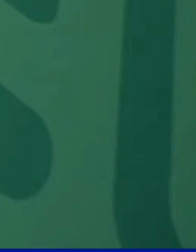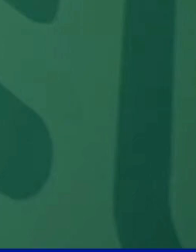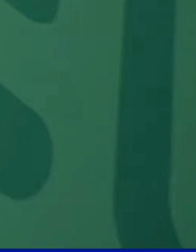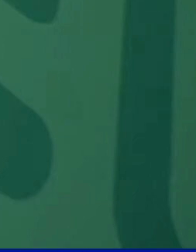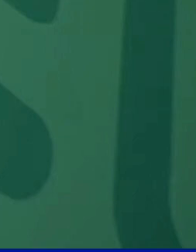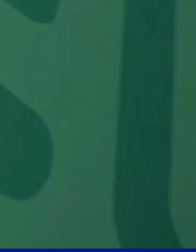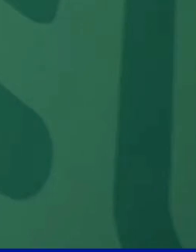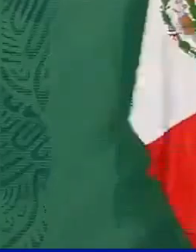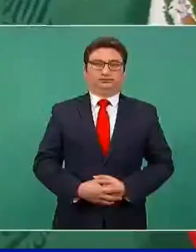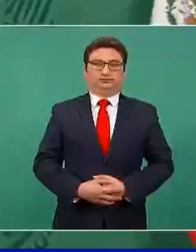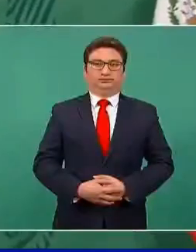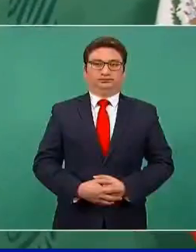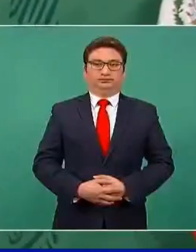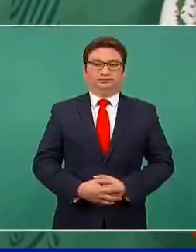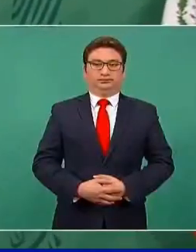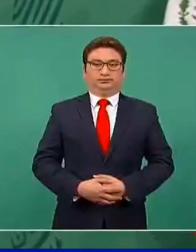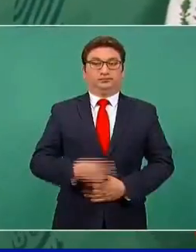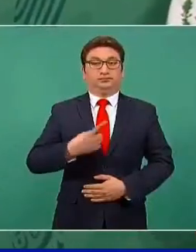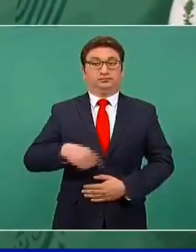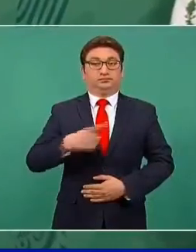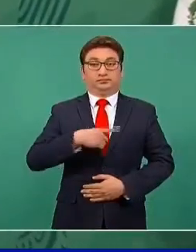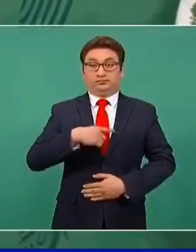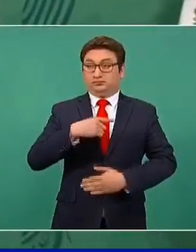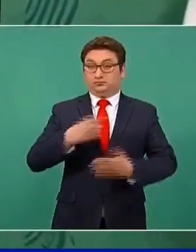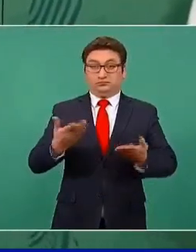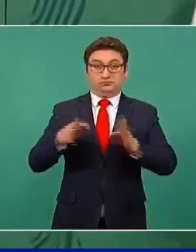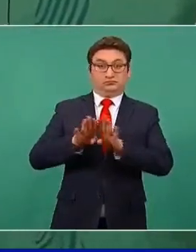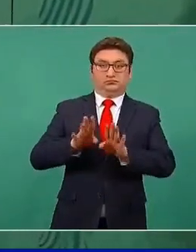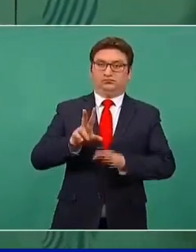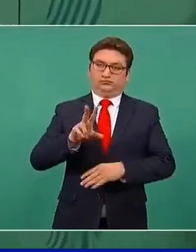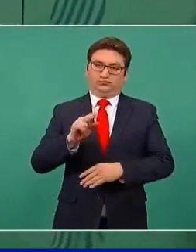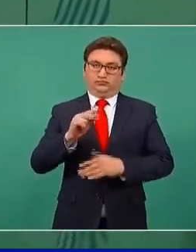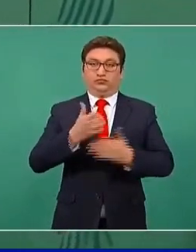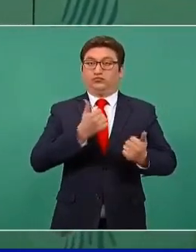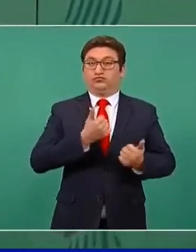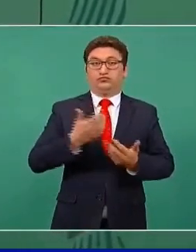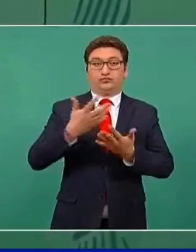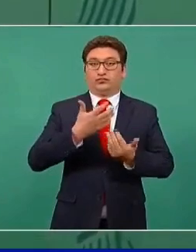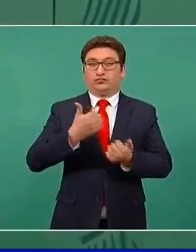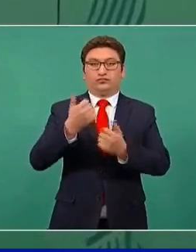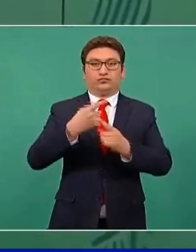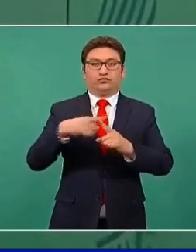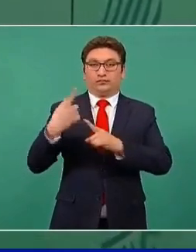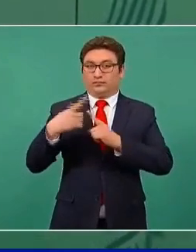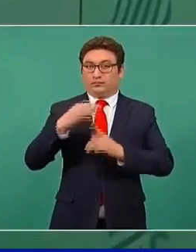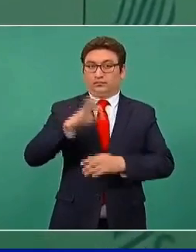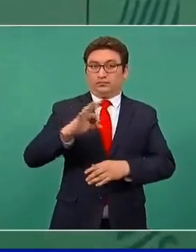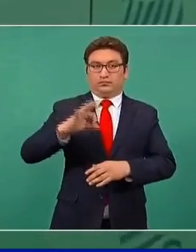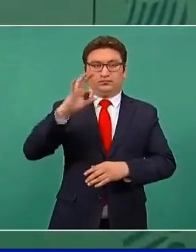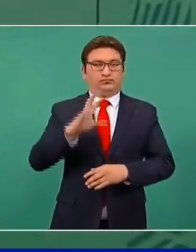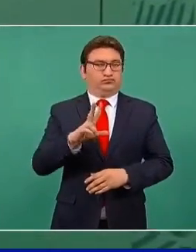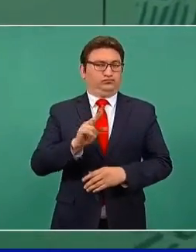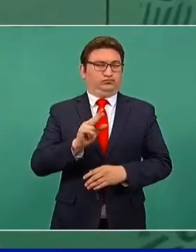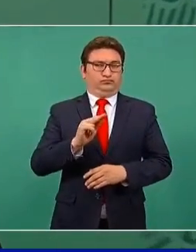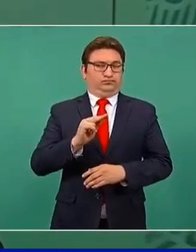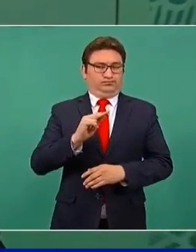aranceles a mercancías del extranjero, ni mucho menos de guerras